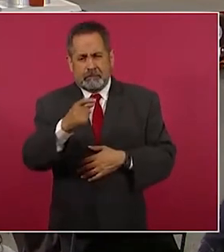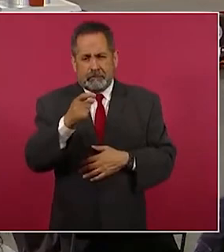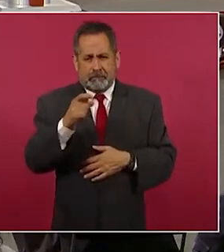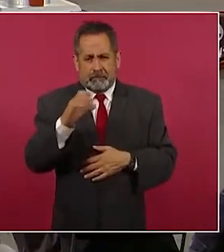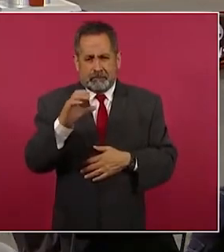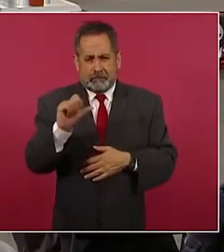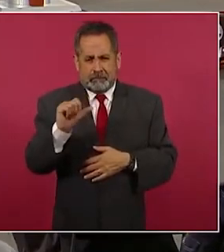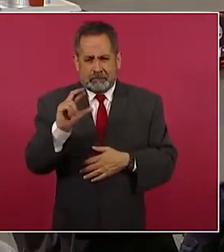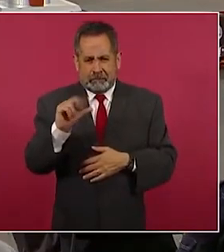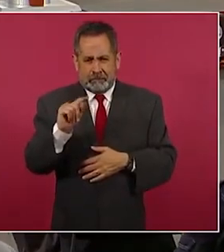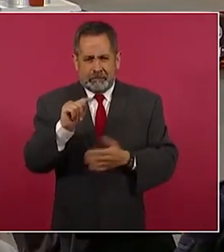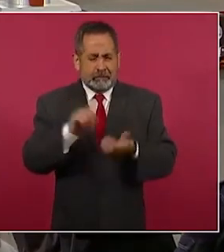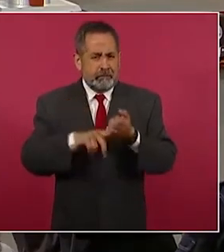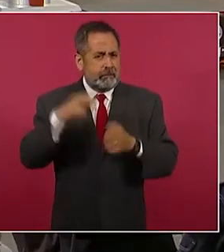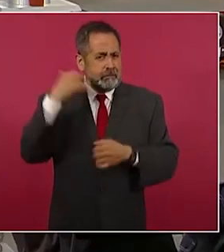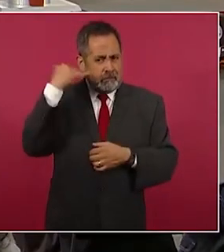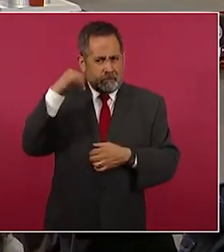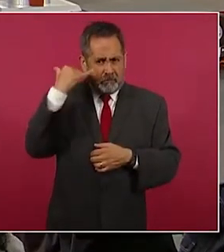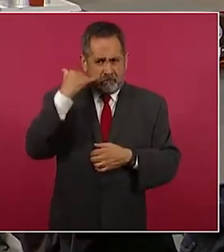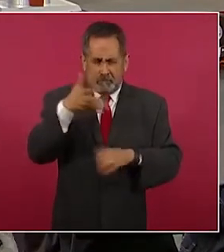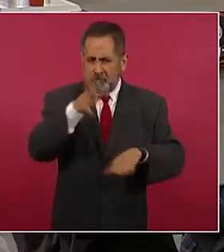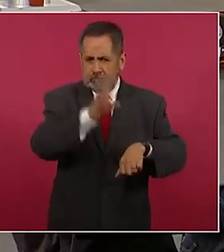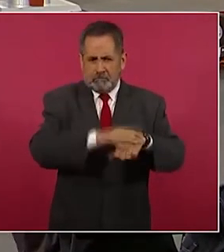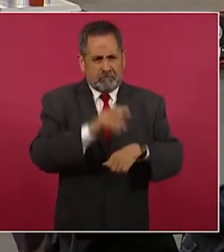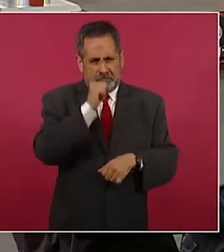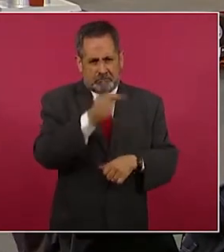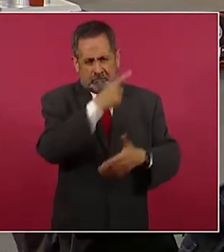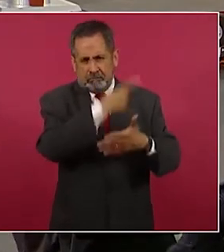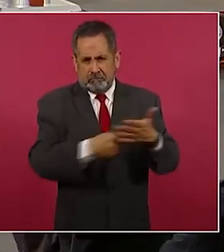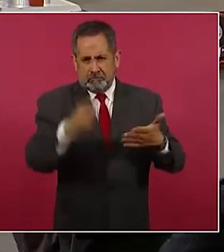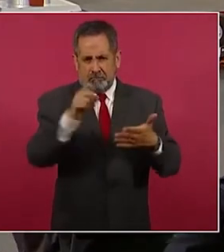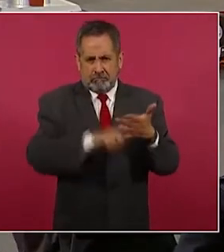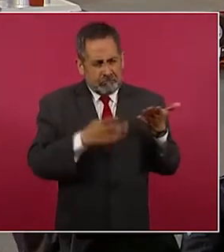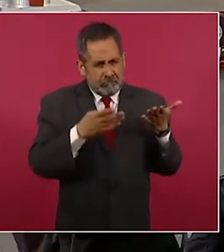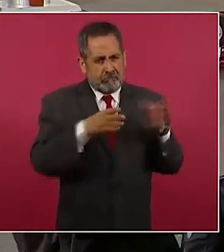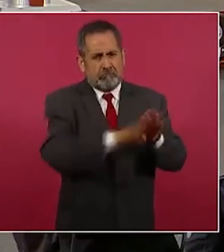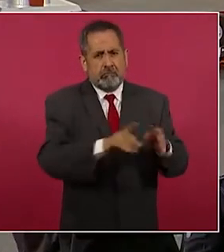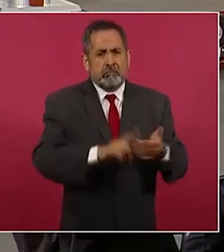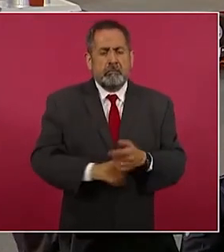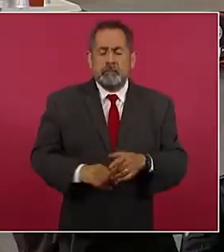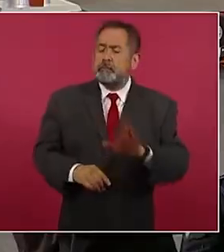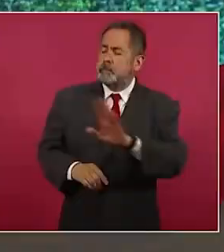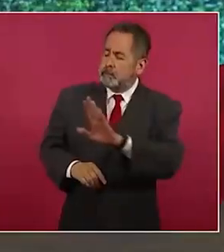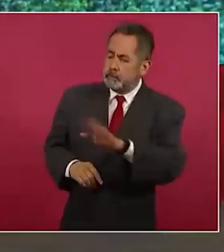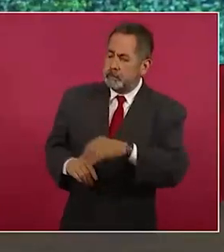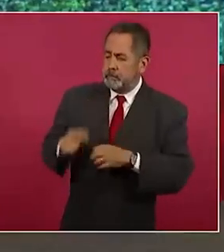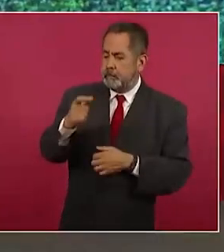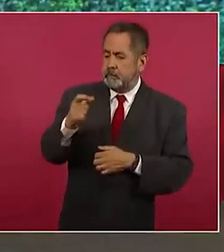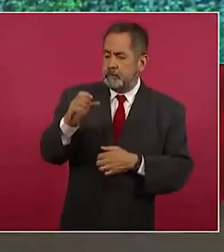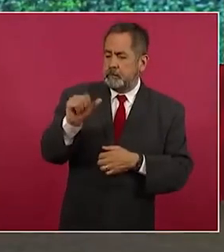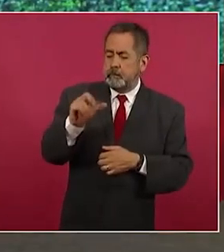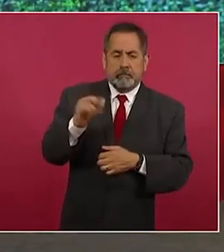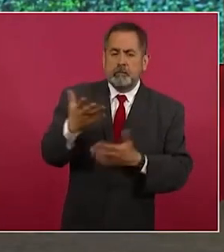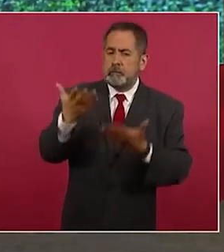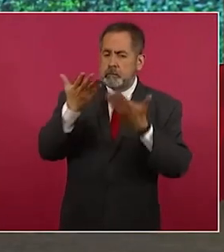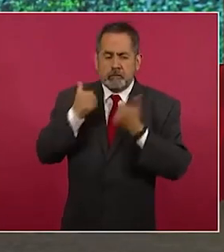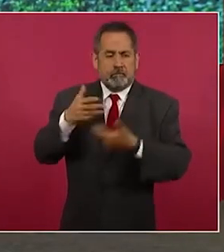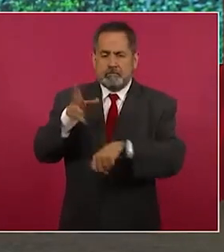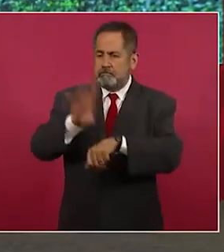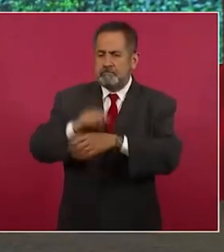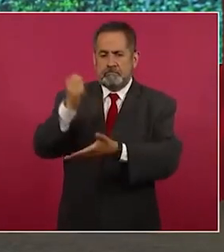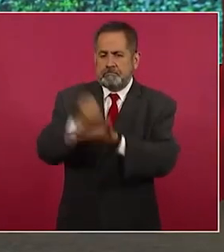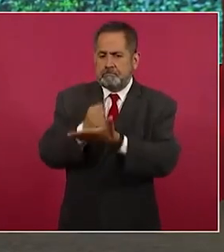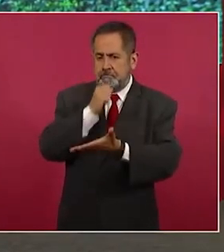tiene en la parte de Yucatán no va, definitivamente se va a clausurar? El proyecto Xcaret no tiene permiso y estaba